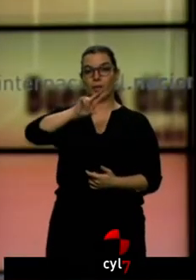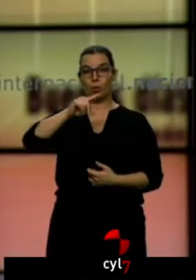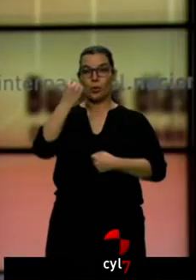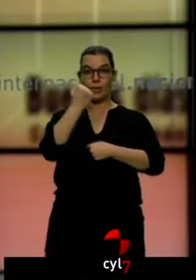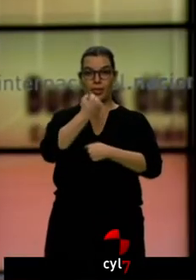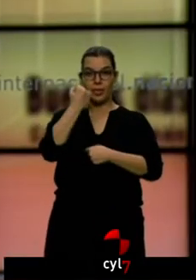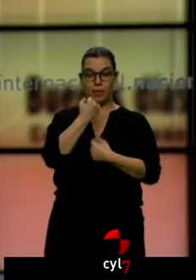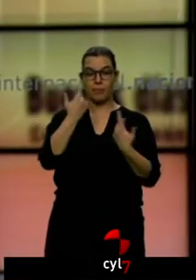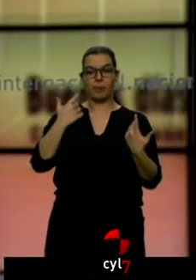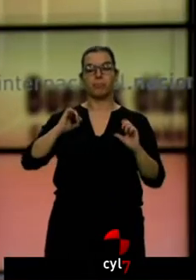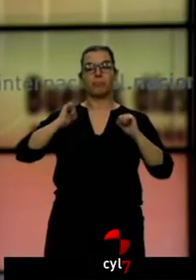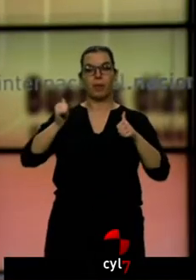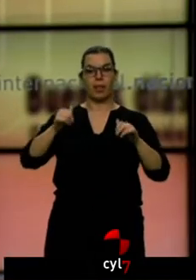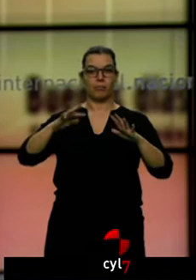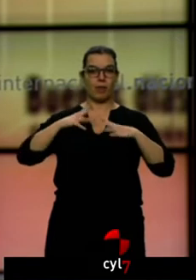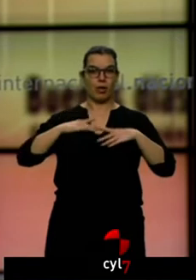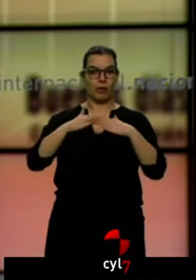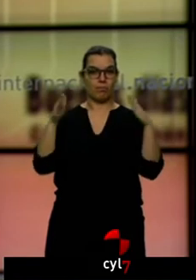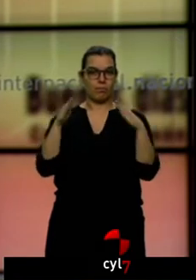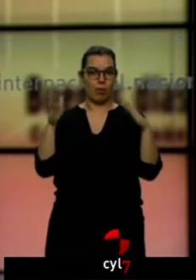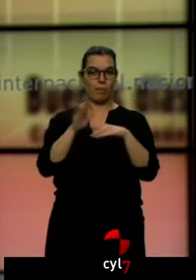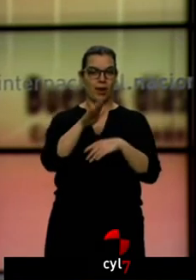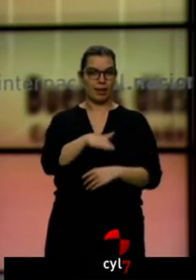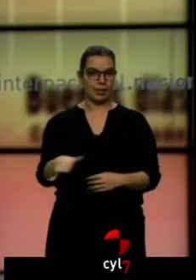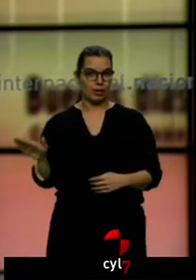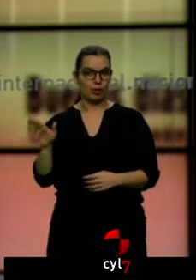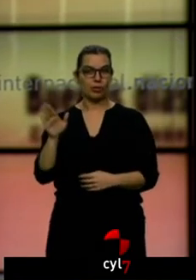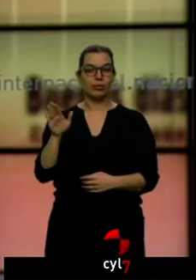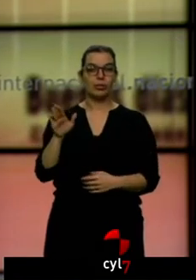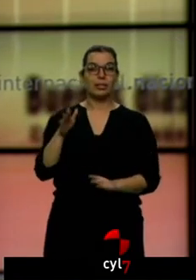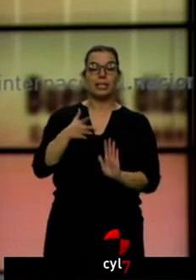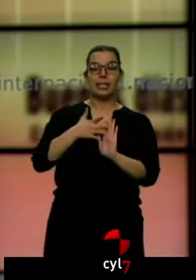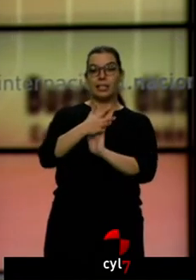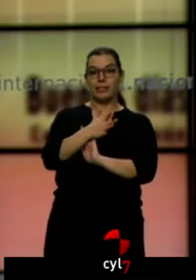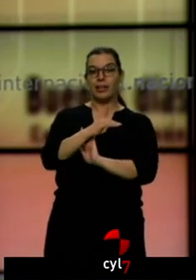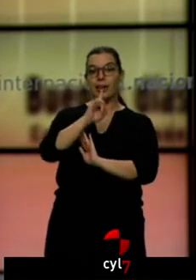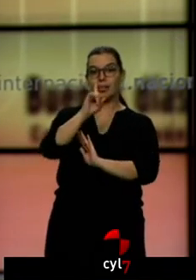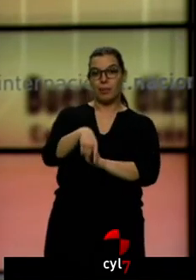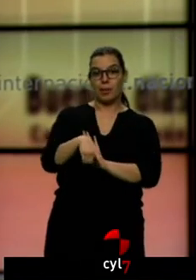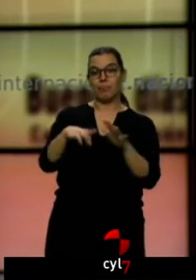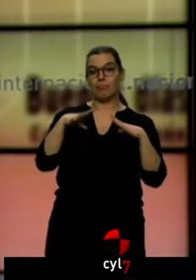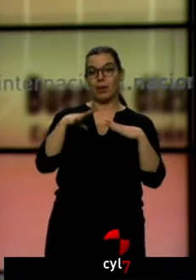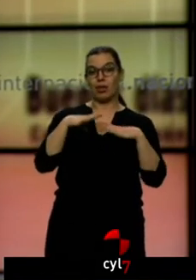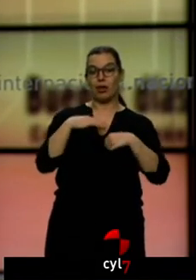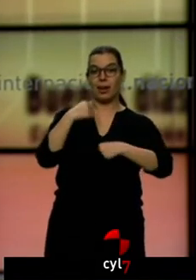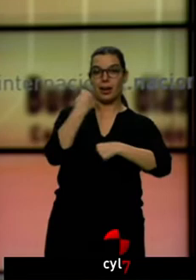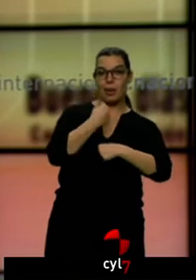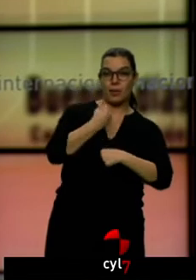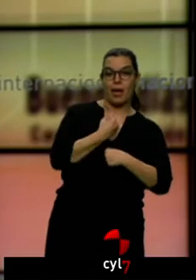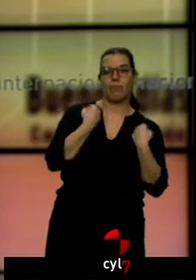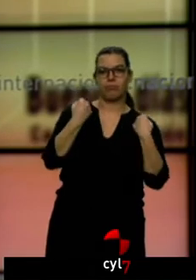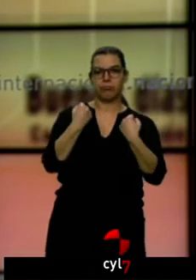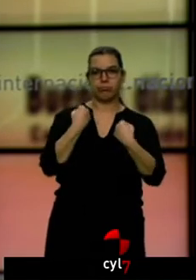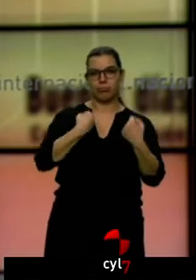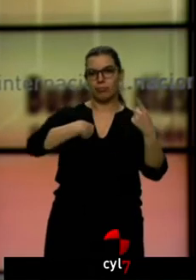diciembre, empiezan las vacaciones escolares para los más pequeños y eso significa también vacaciones de Navidad y miles de desplazamientos